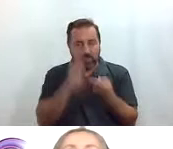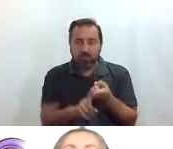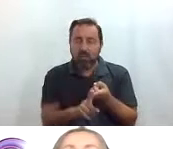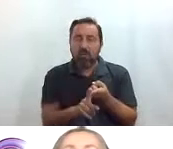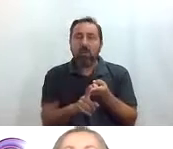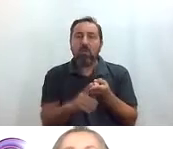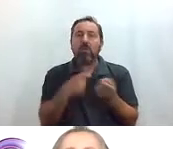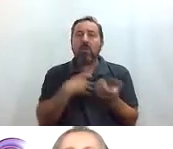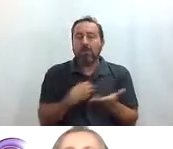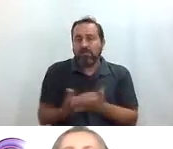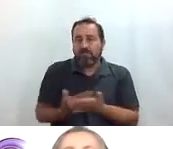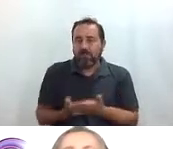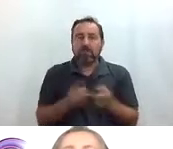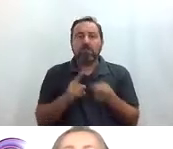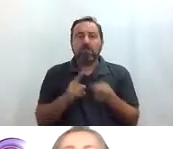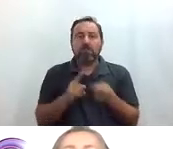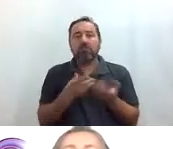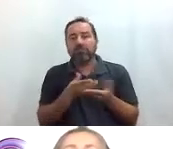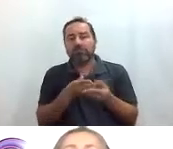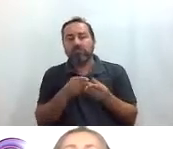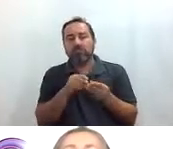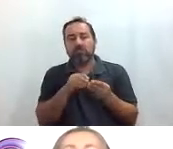los panfletos los folletos lo que necesiten